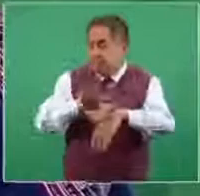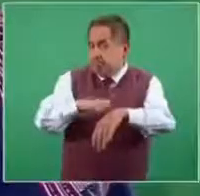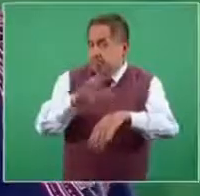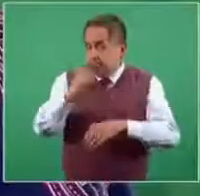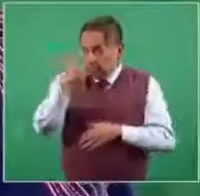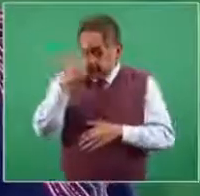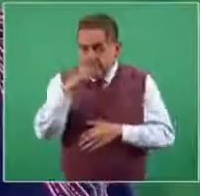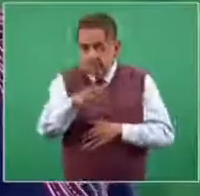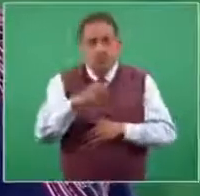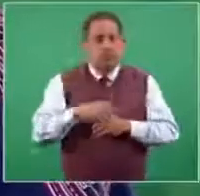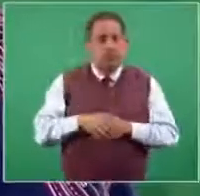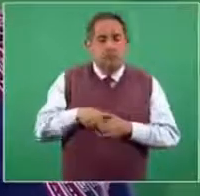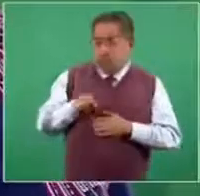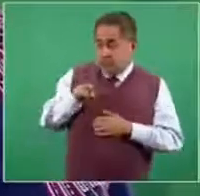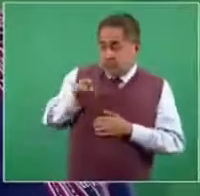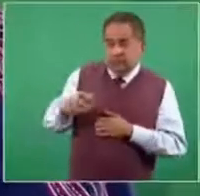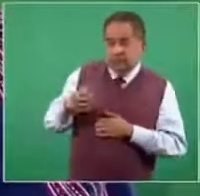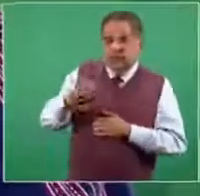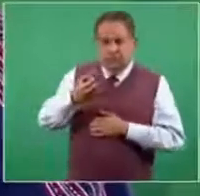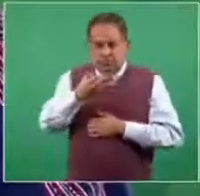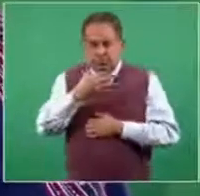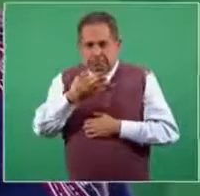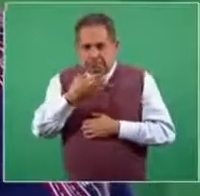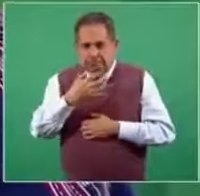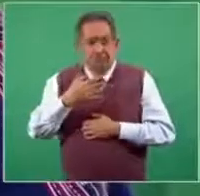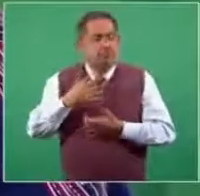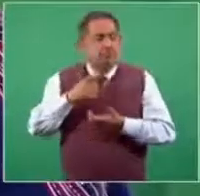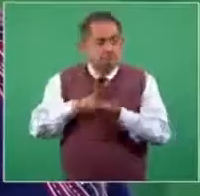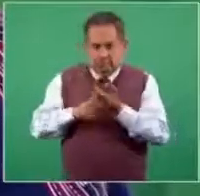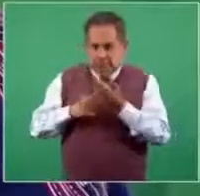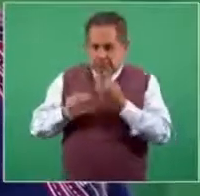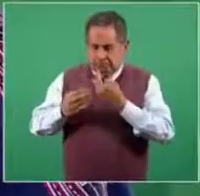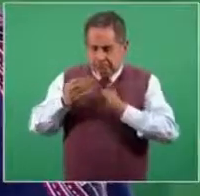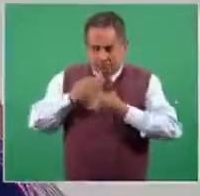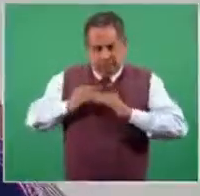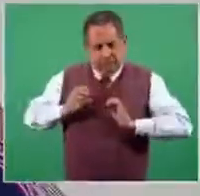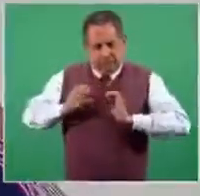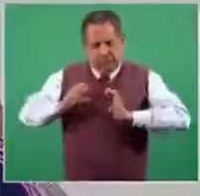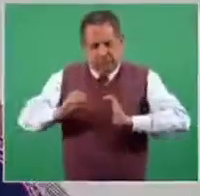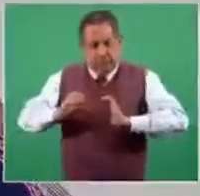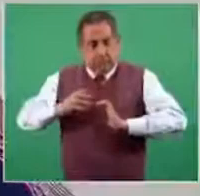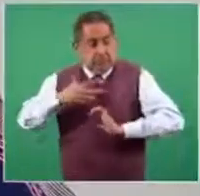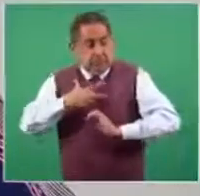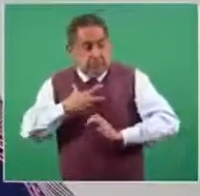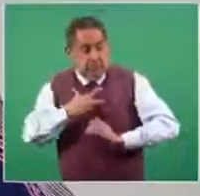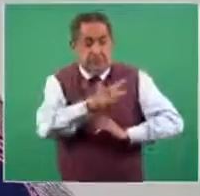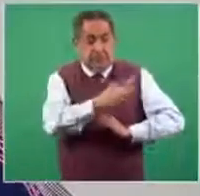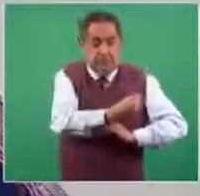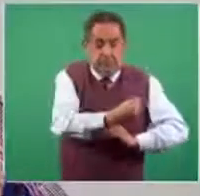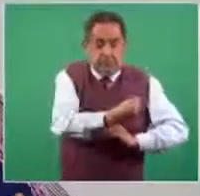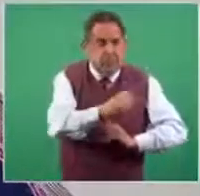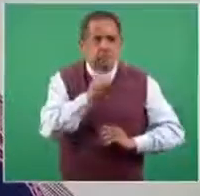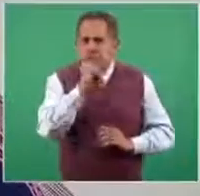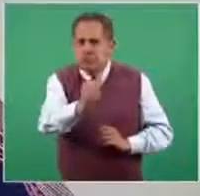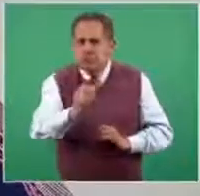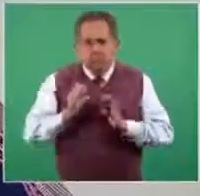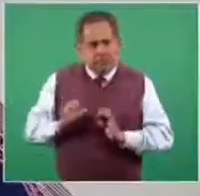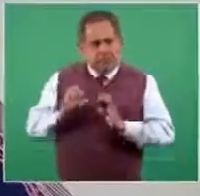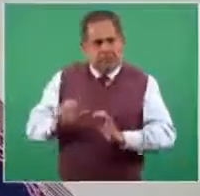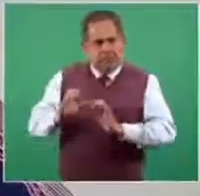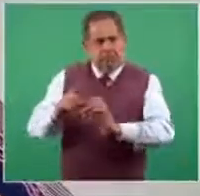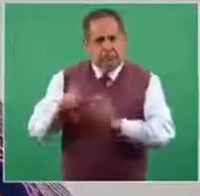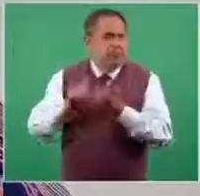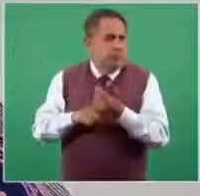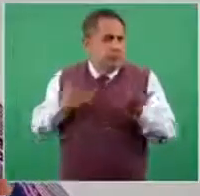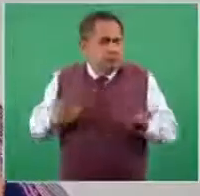con tratamiento que se encuentra indetectable no transmite el virus. Y entonces tiene el doble beneficio de indetectable e